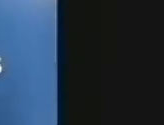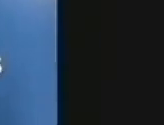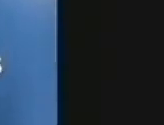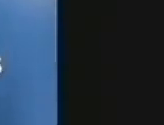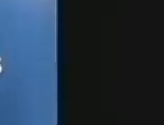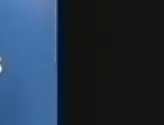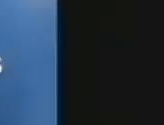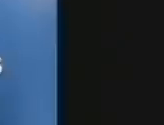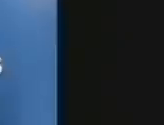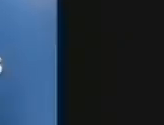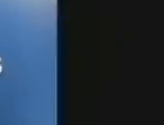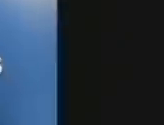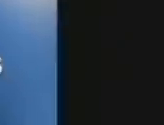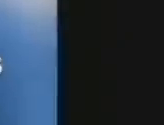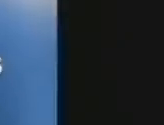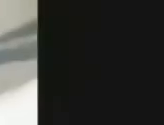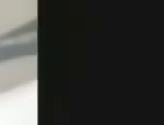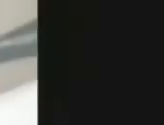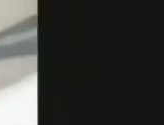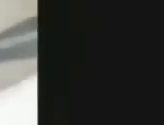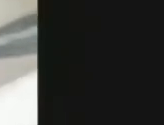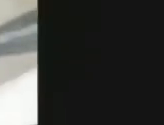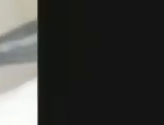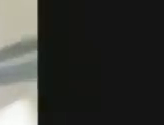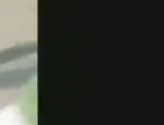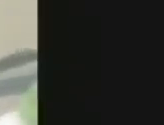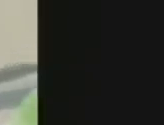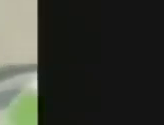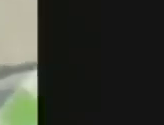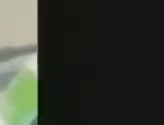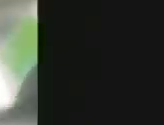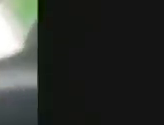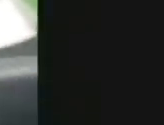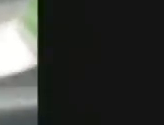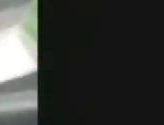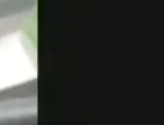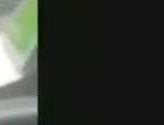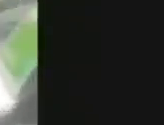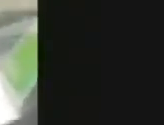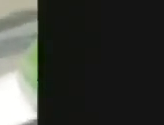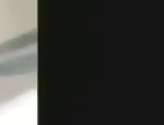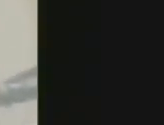for real we're not treating the COVID el monte Sinaén